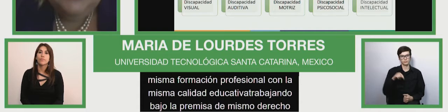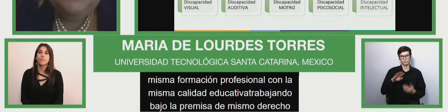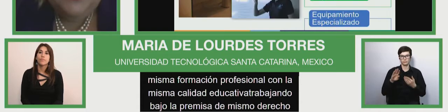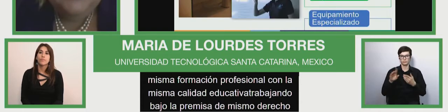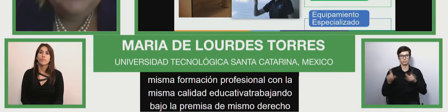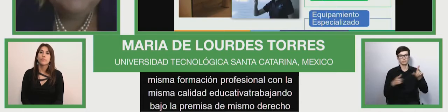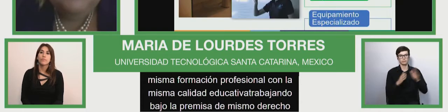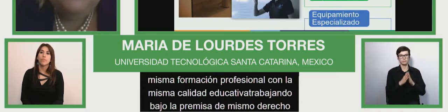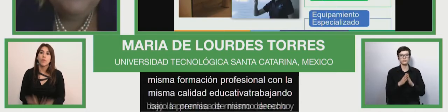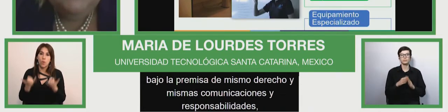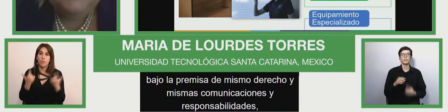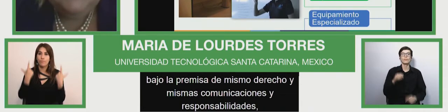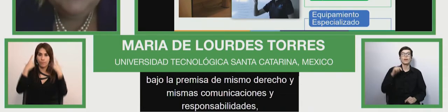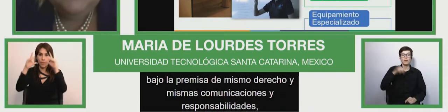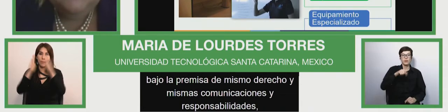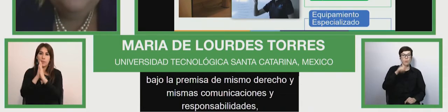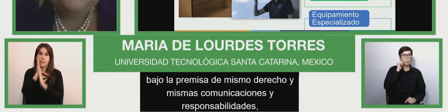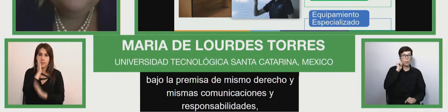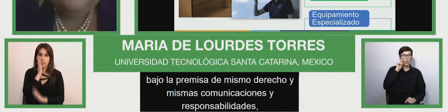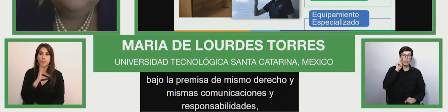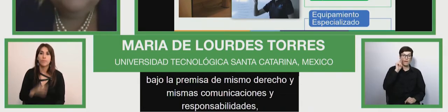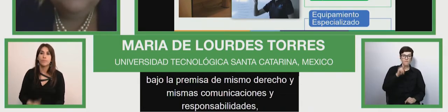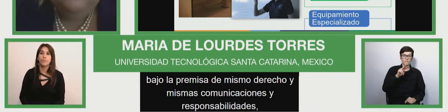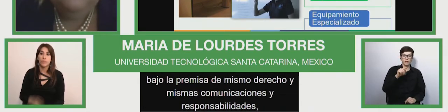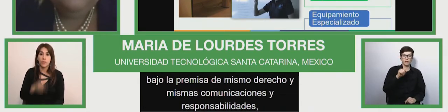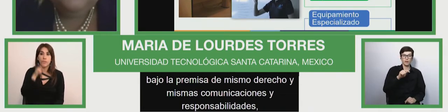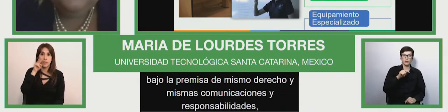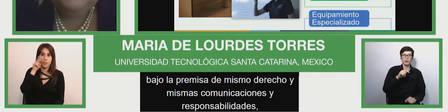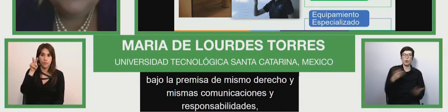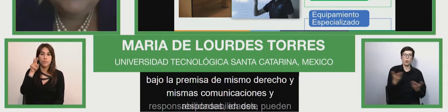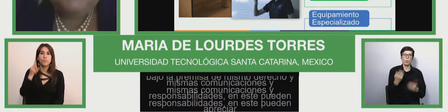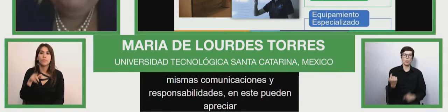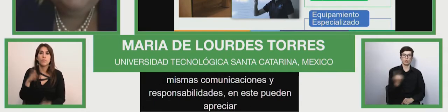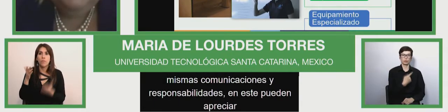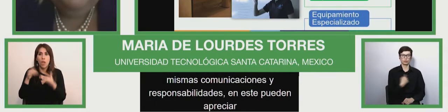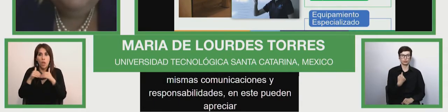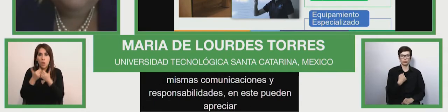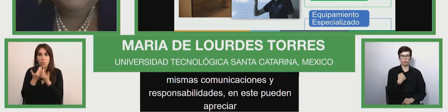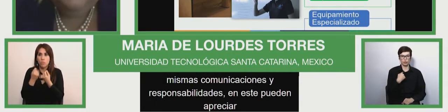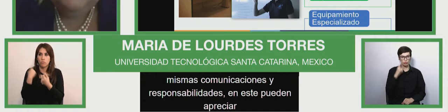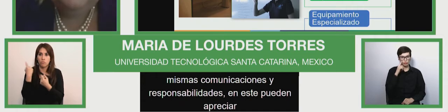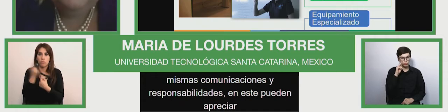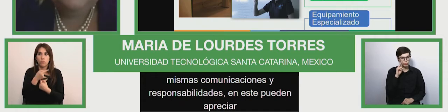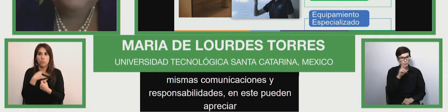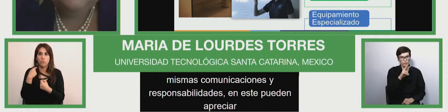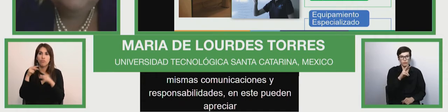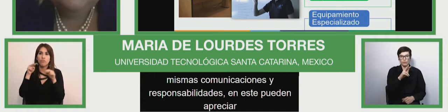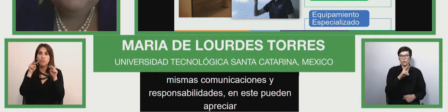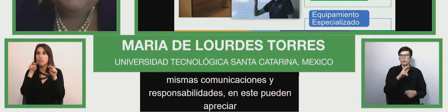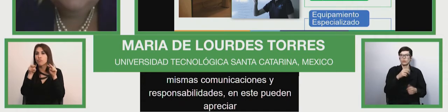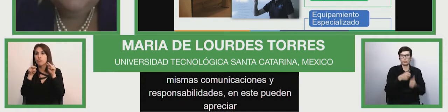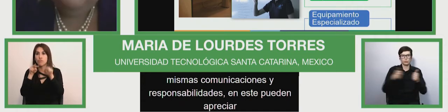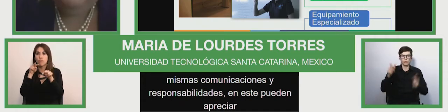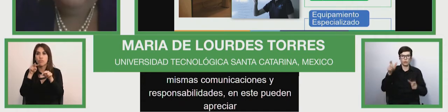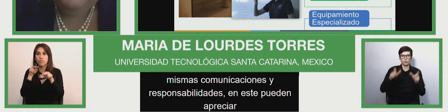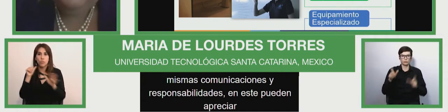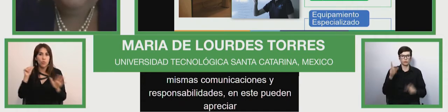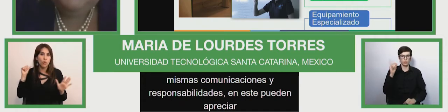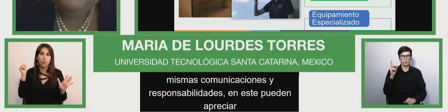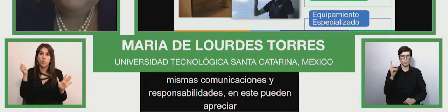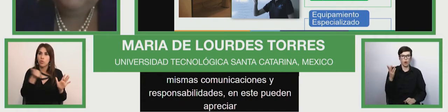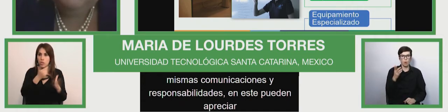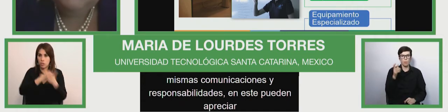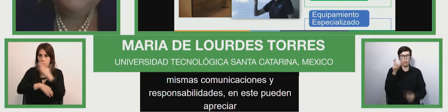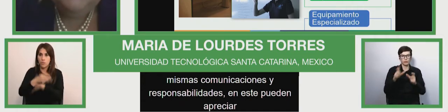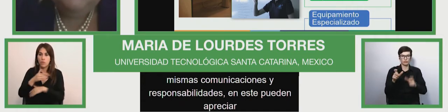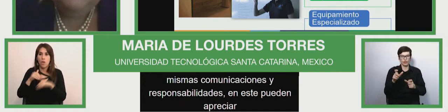diapositiva ahí en esta pueden apreciar como nosotros percibimos a todas las personas con discapacidad como sujetos